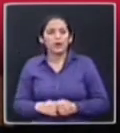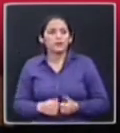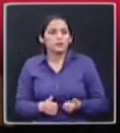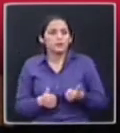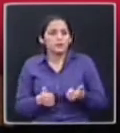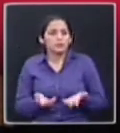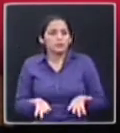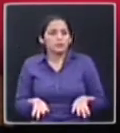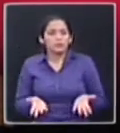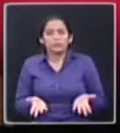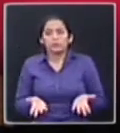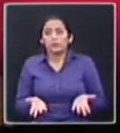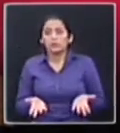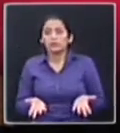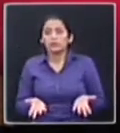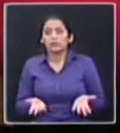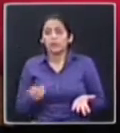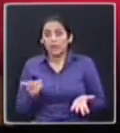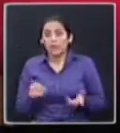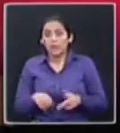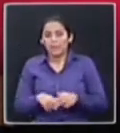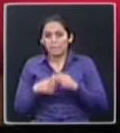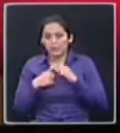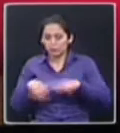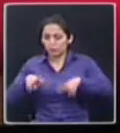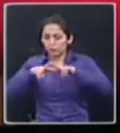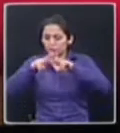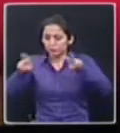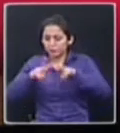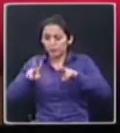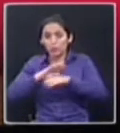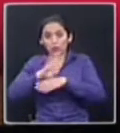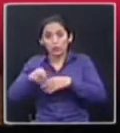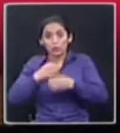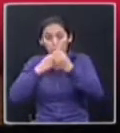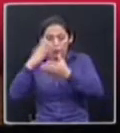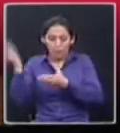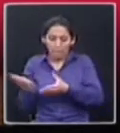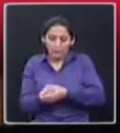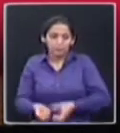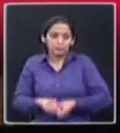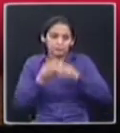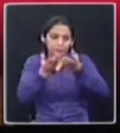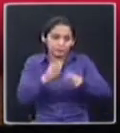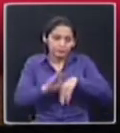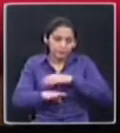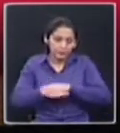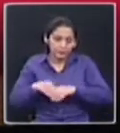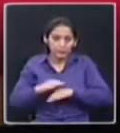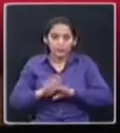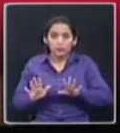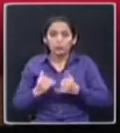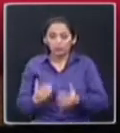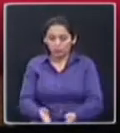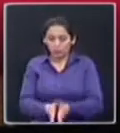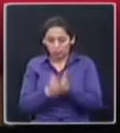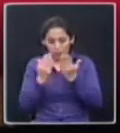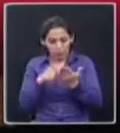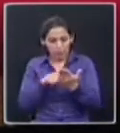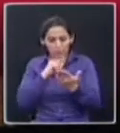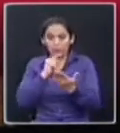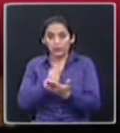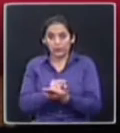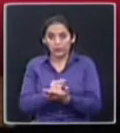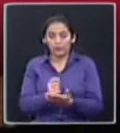fueron importantes para poder llevar adelante esta investigación. Es decir, no es que... Pero la investigación viene de parte de